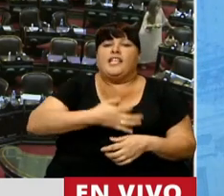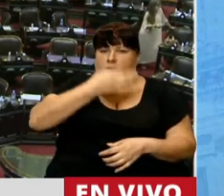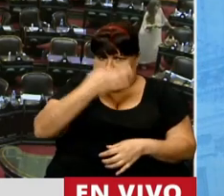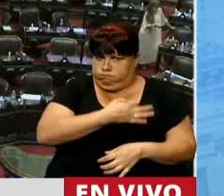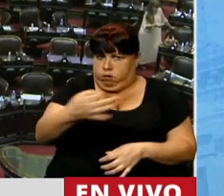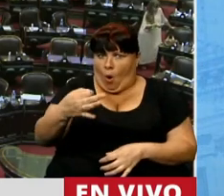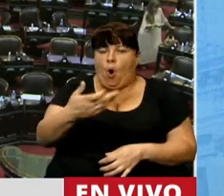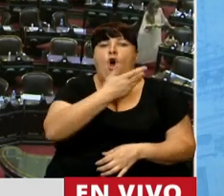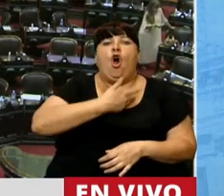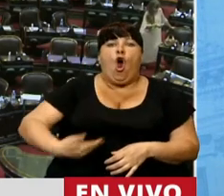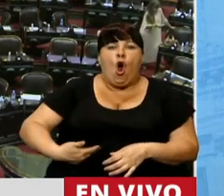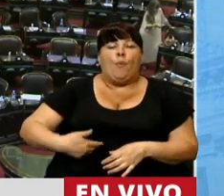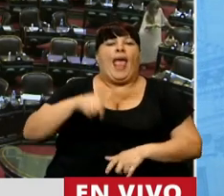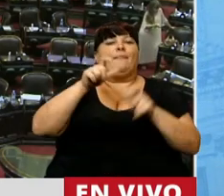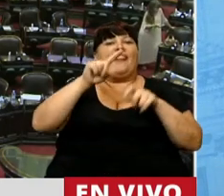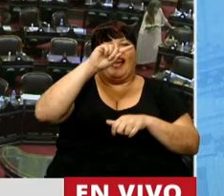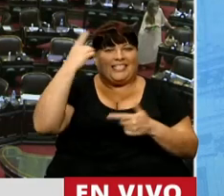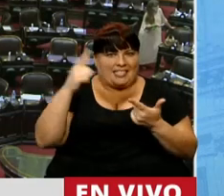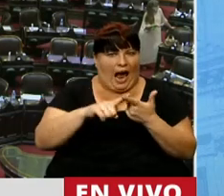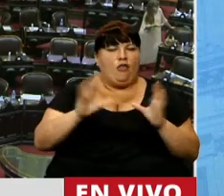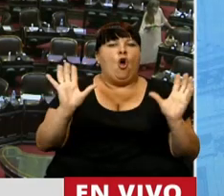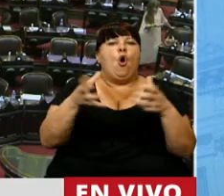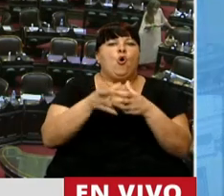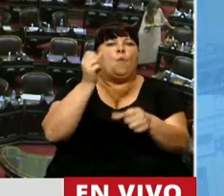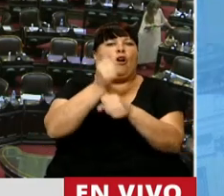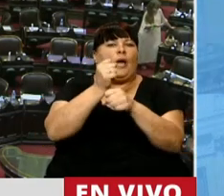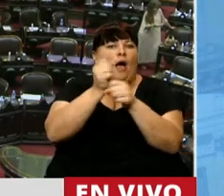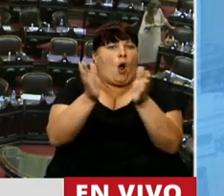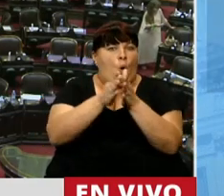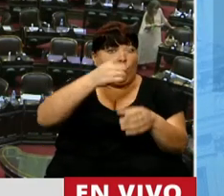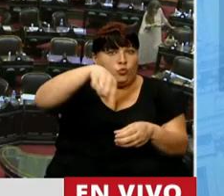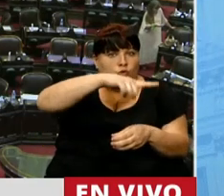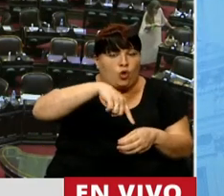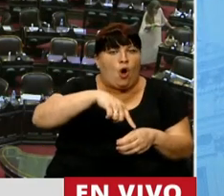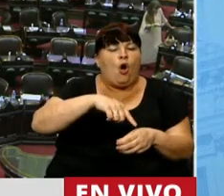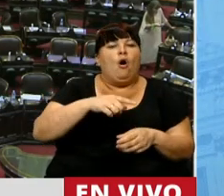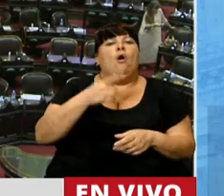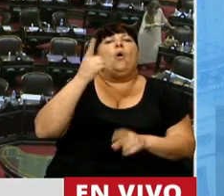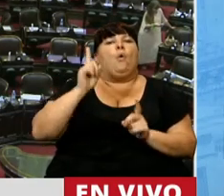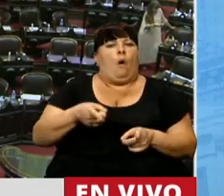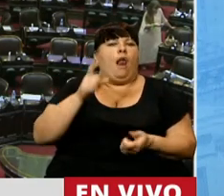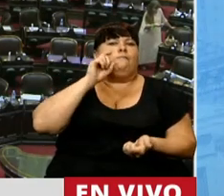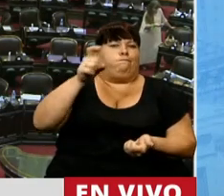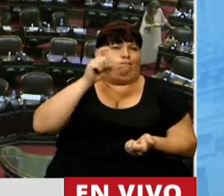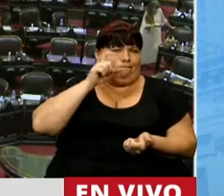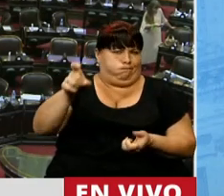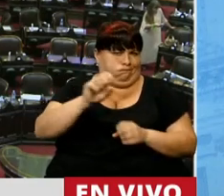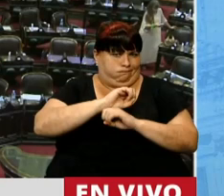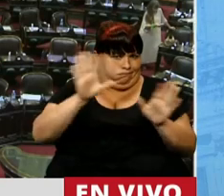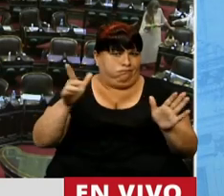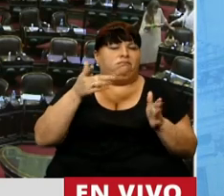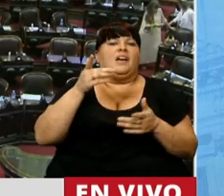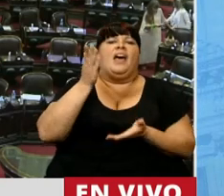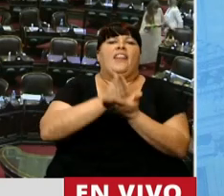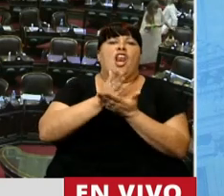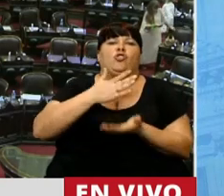que el Gobierno, los agentes estatales y los grupos que trabajan con ellos, habían cometido violaciones flagrantes de